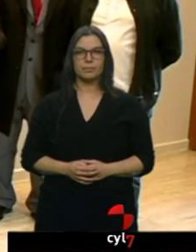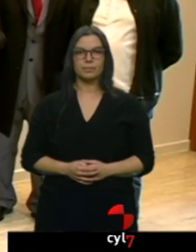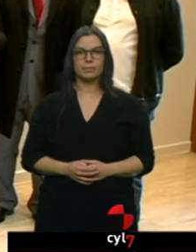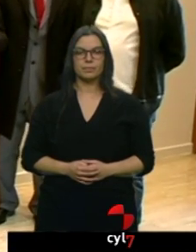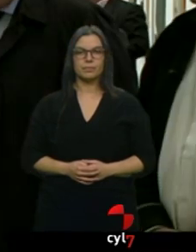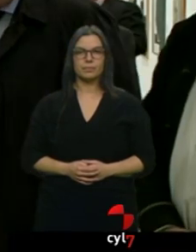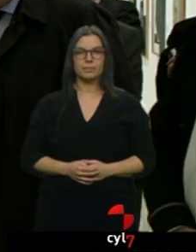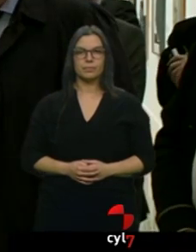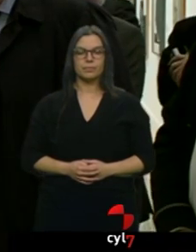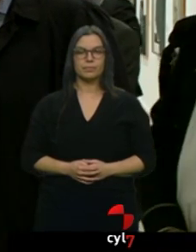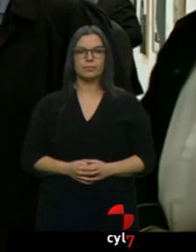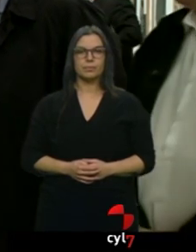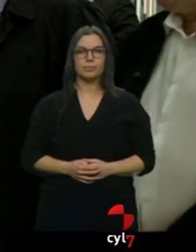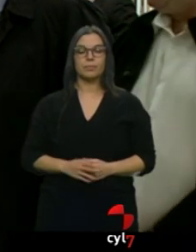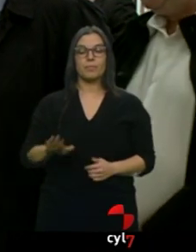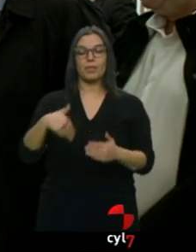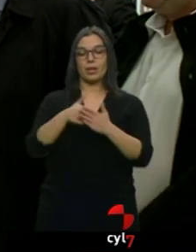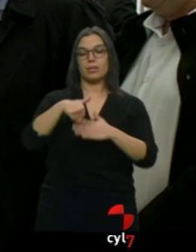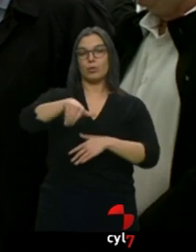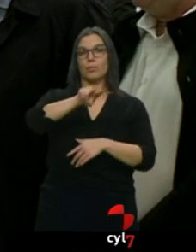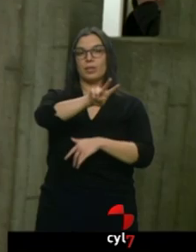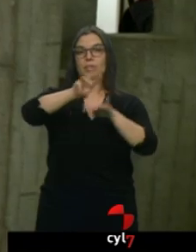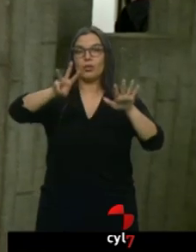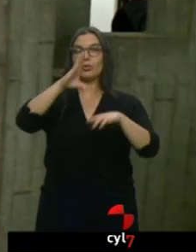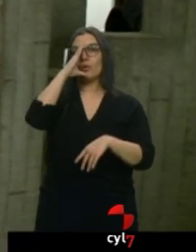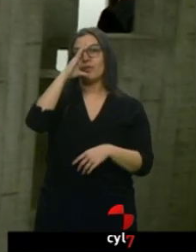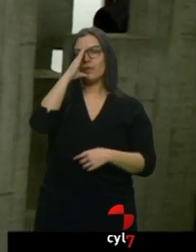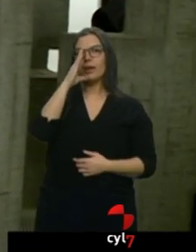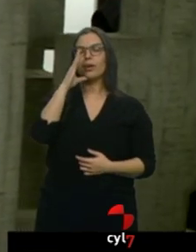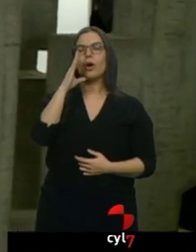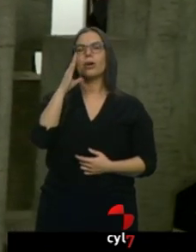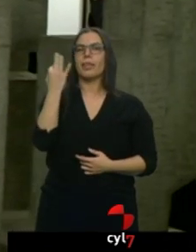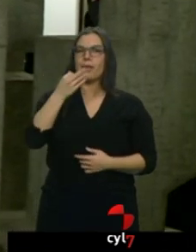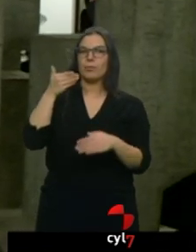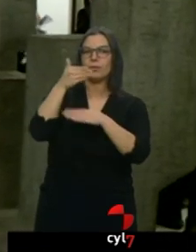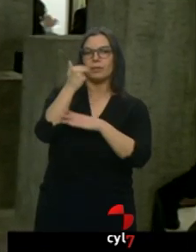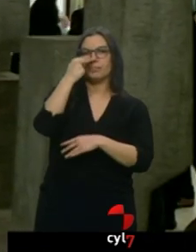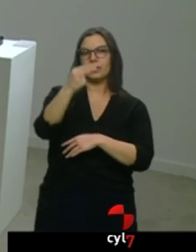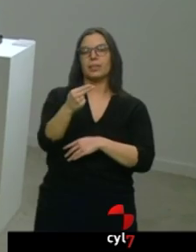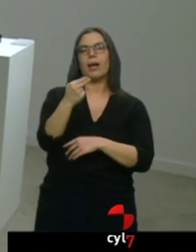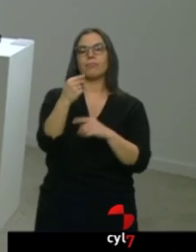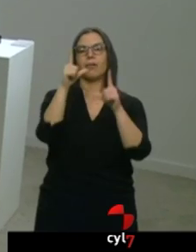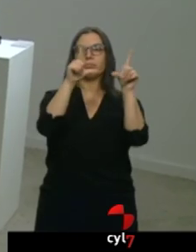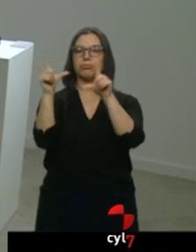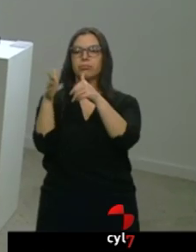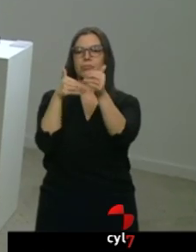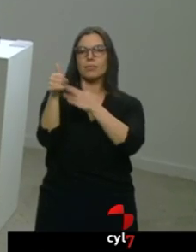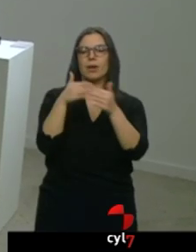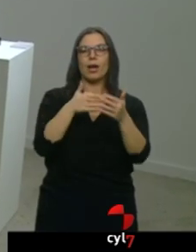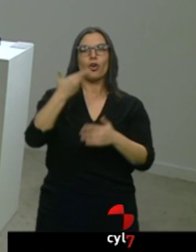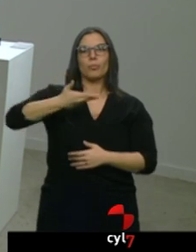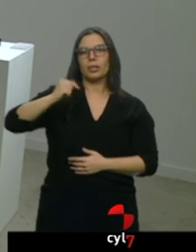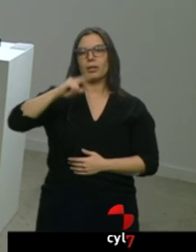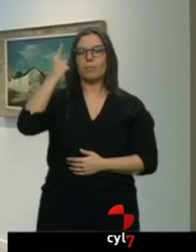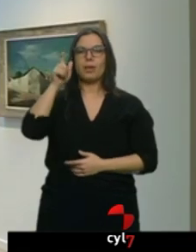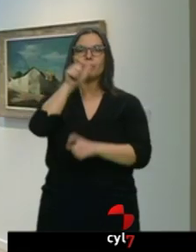Hasta el próximo 28 de febrero tenemos una cita con algunas de las obras más relevantes de nuestros premios Castilla y León de las Artes, en el Monasterio de Prado de Valladolid.